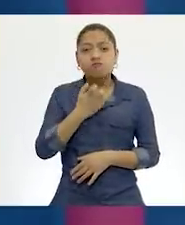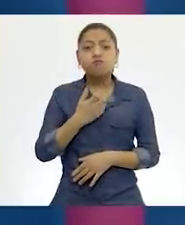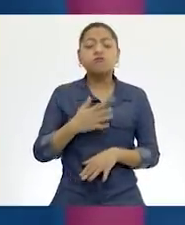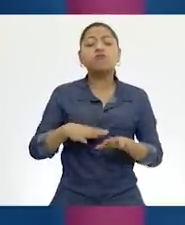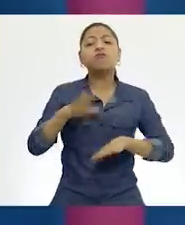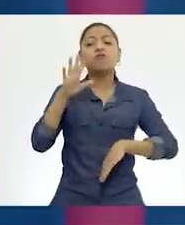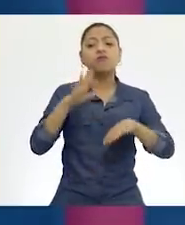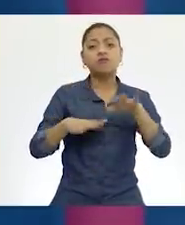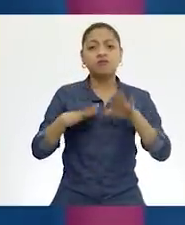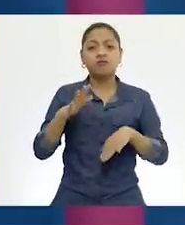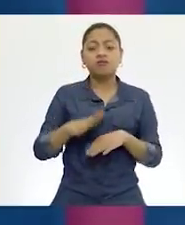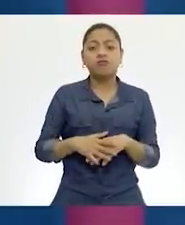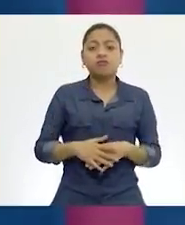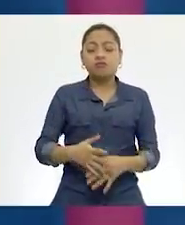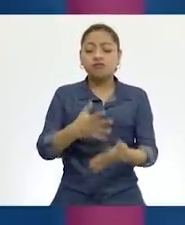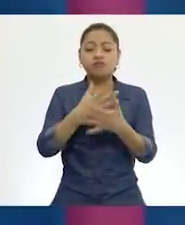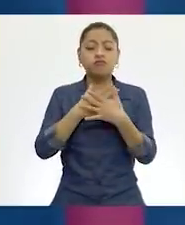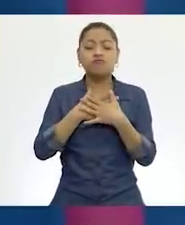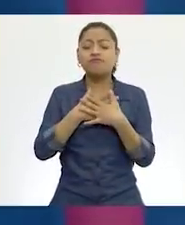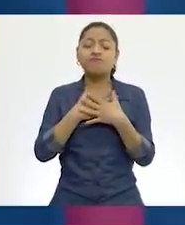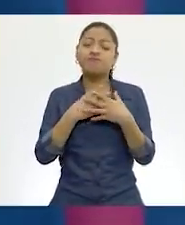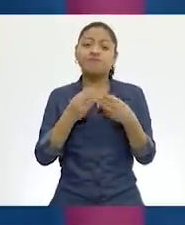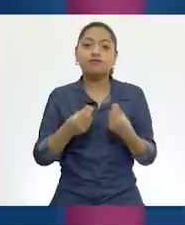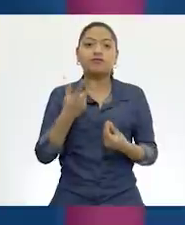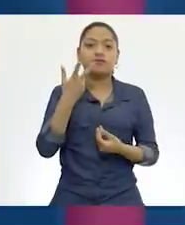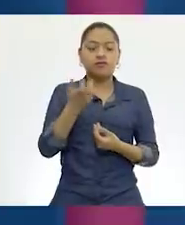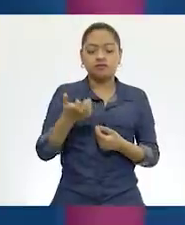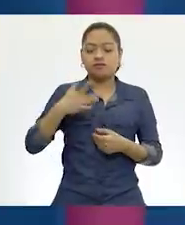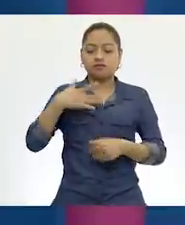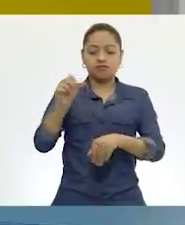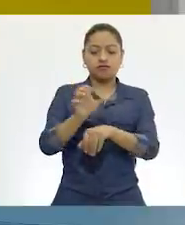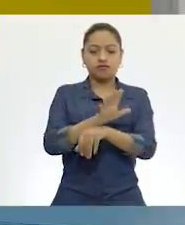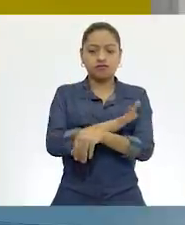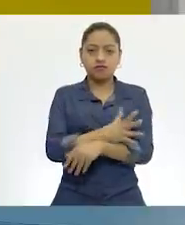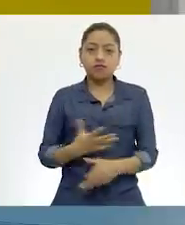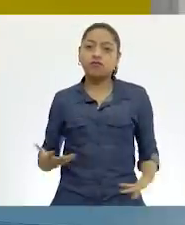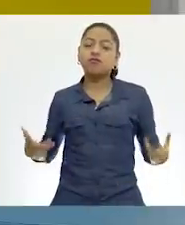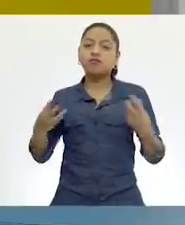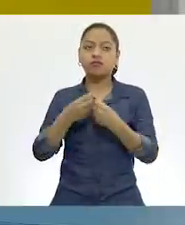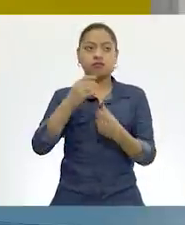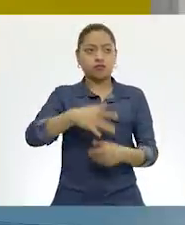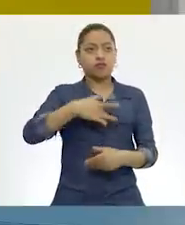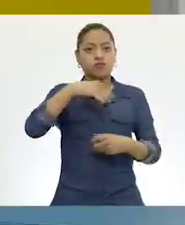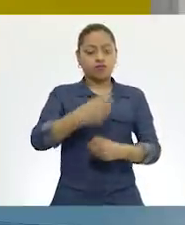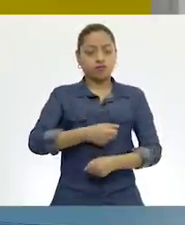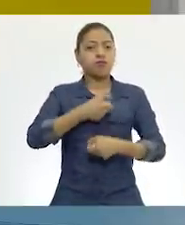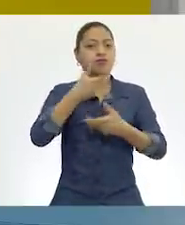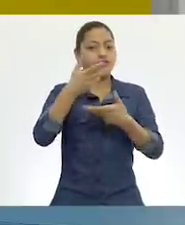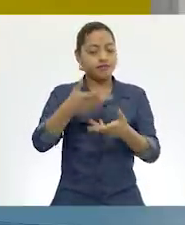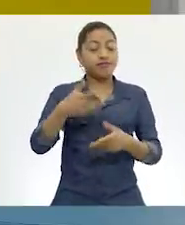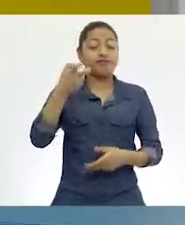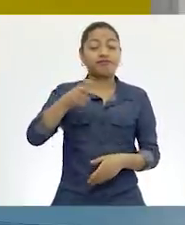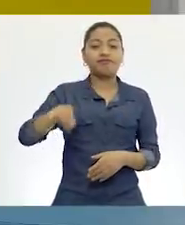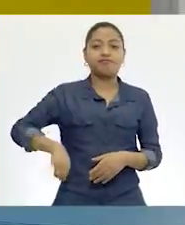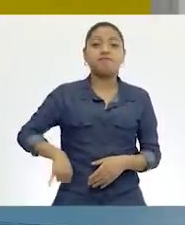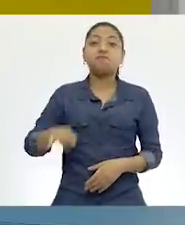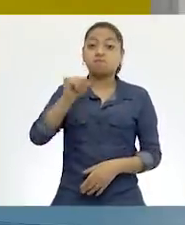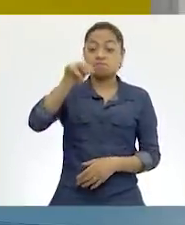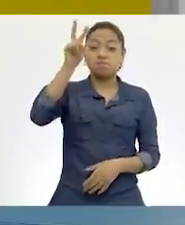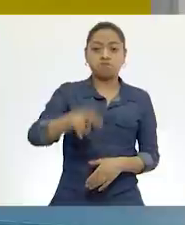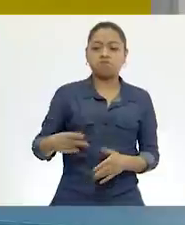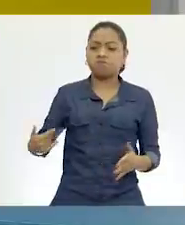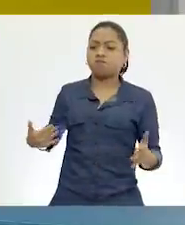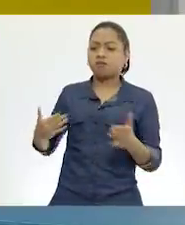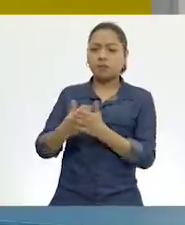de desamor, y eso es muy interesante, ¿cómo se van mezclando los sentimientos? Sí, muy bonitos, de verdad que a lo largo de estas sesiones